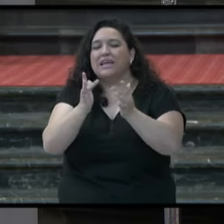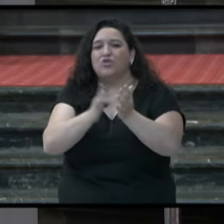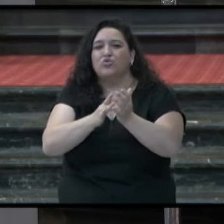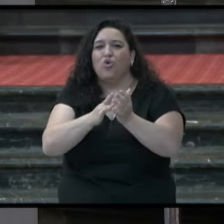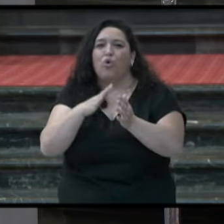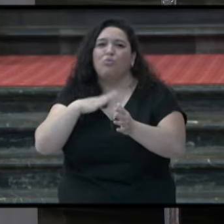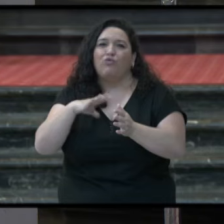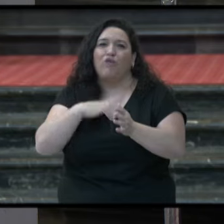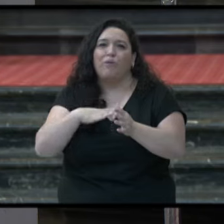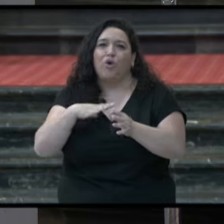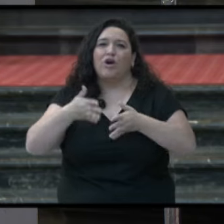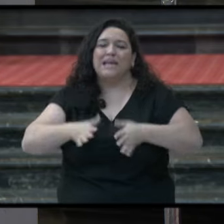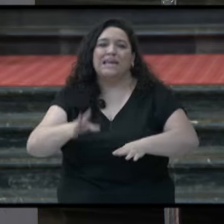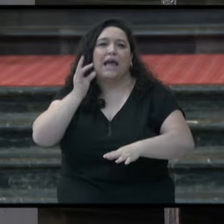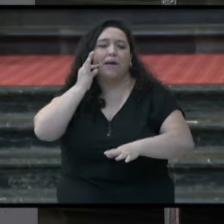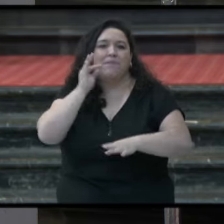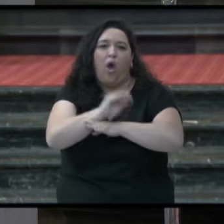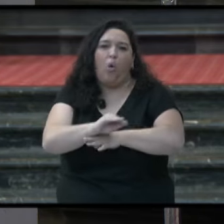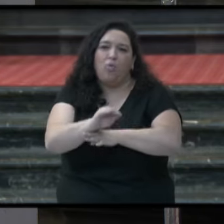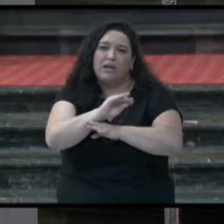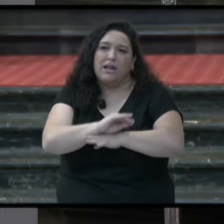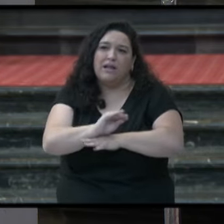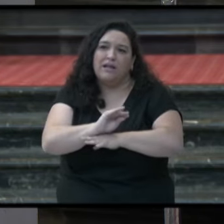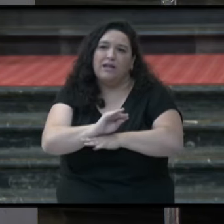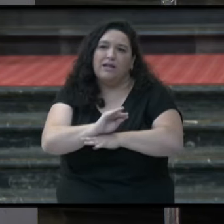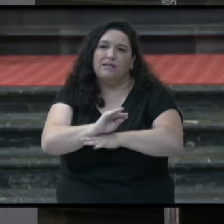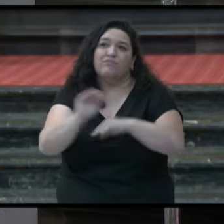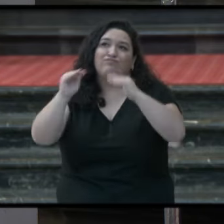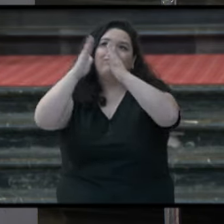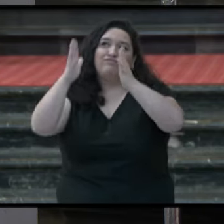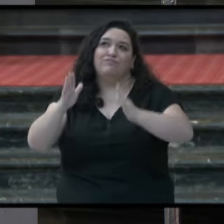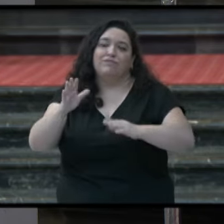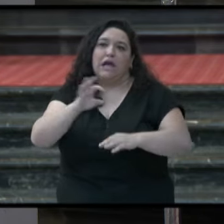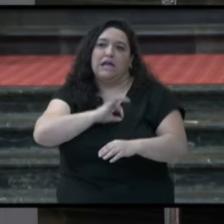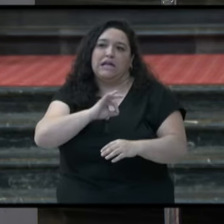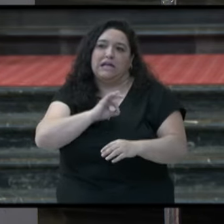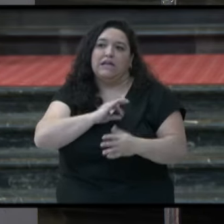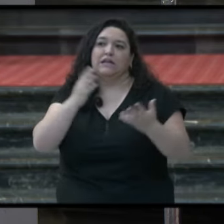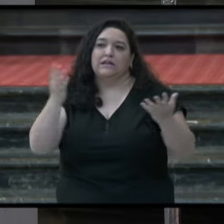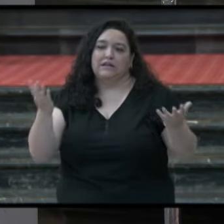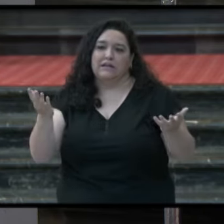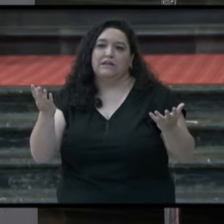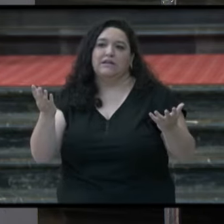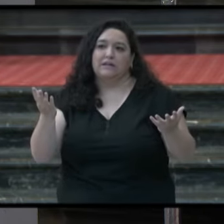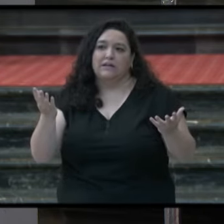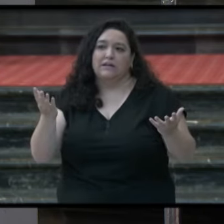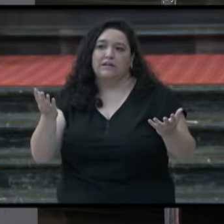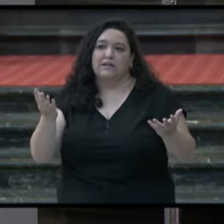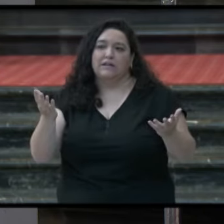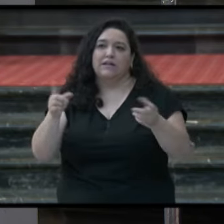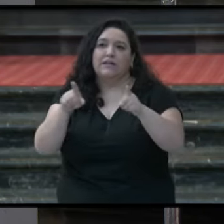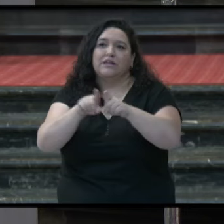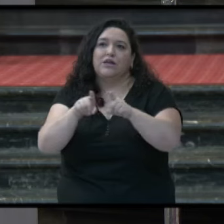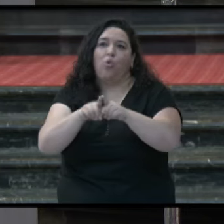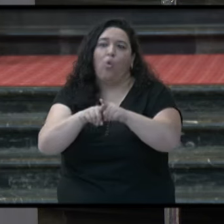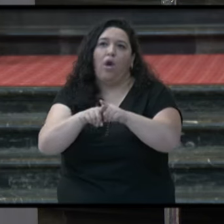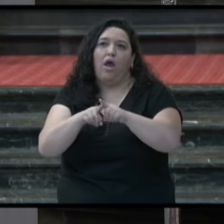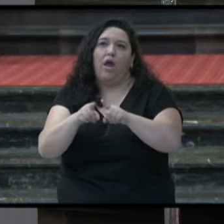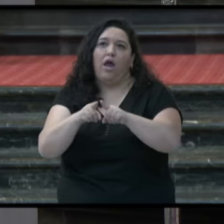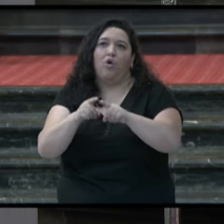a su hija, ser jefe de la sinagoga. Y más de Cafarnaún es ser casi